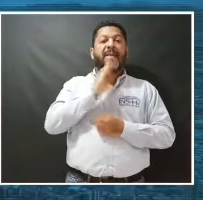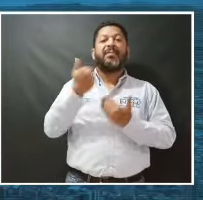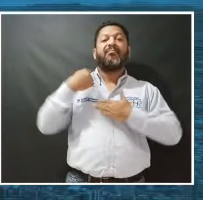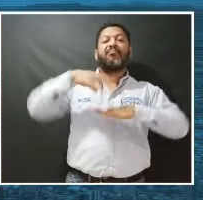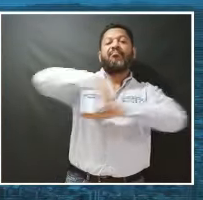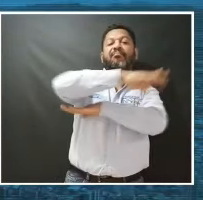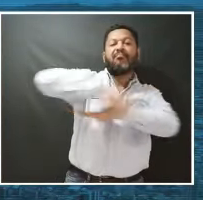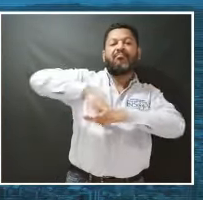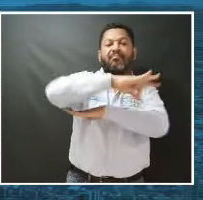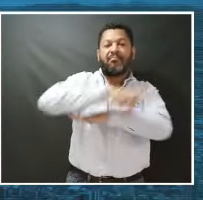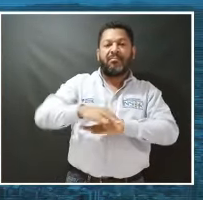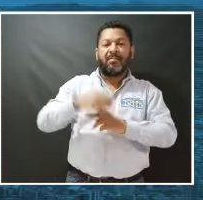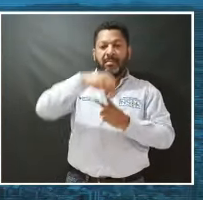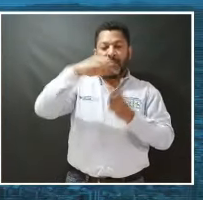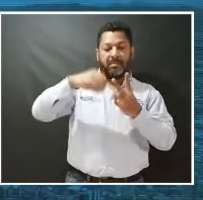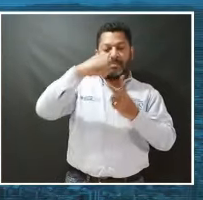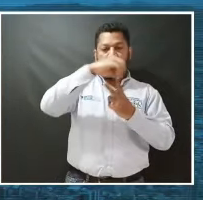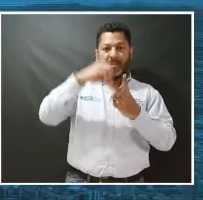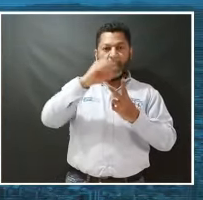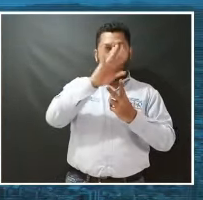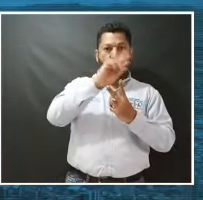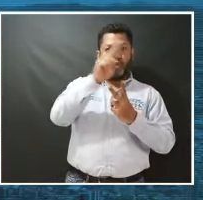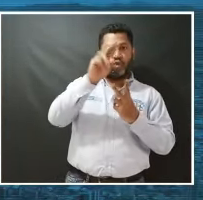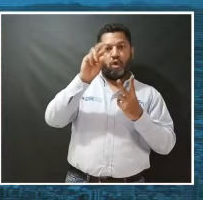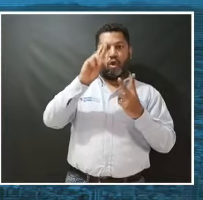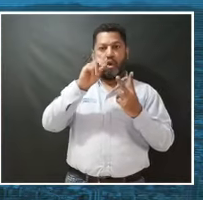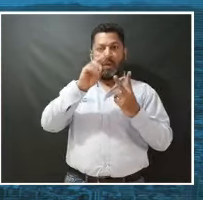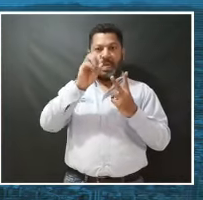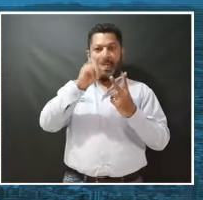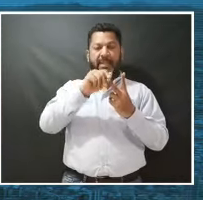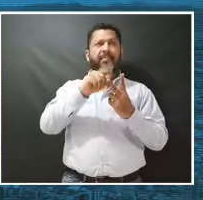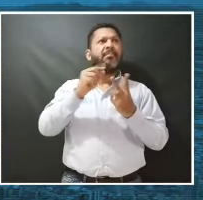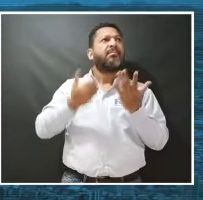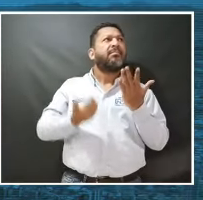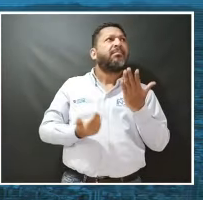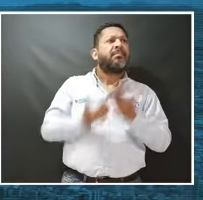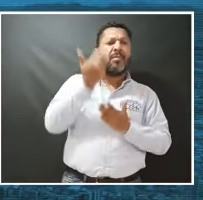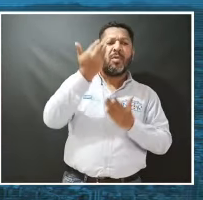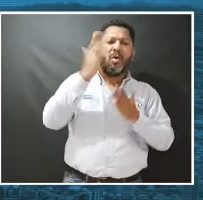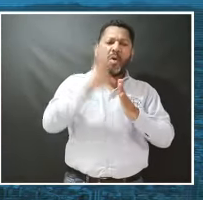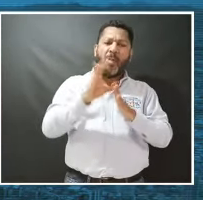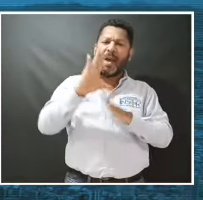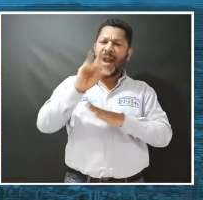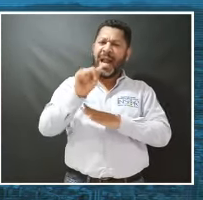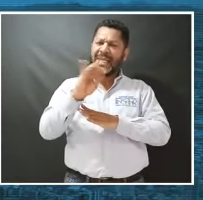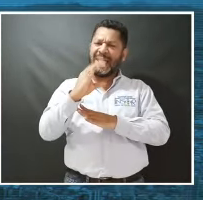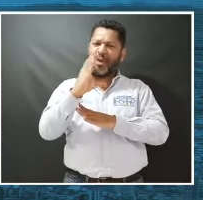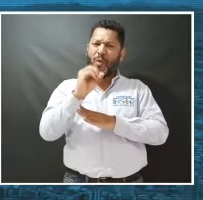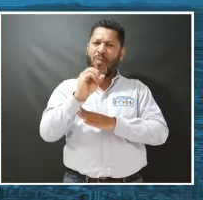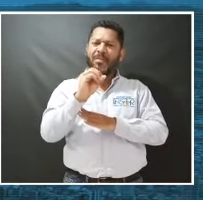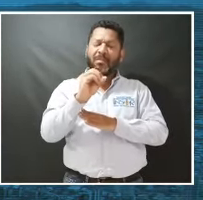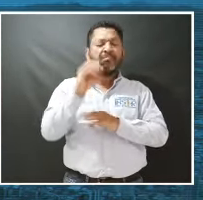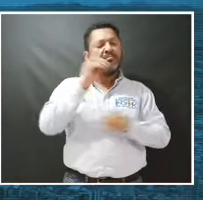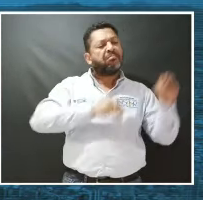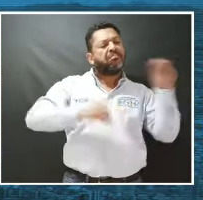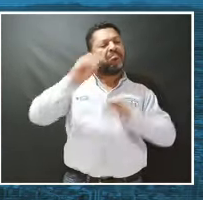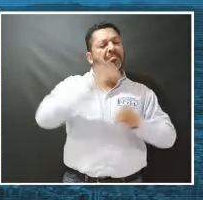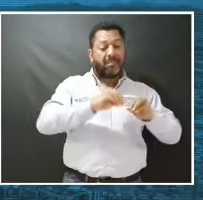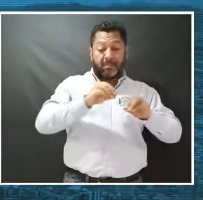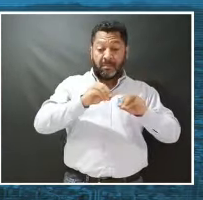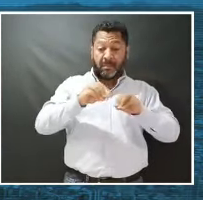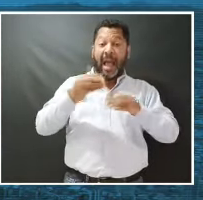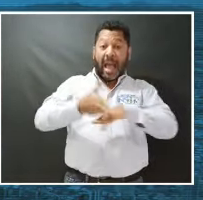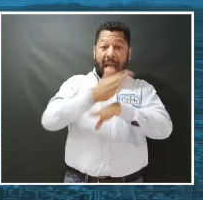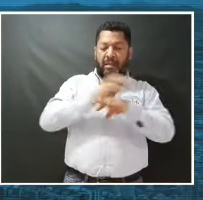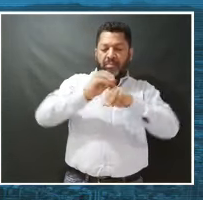principios de 1920, a manos de los arquitectos La Cruz y Rodríguez, con un estilo neoclásico. En